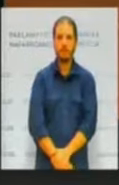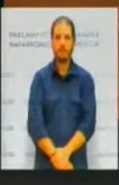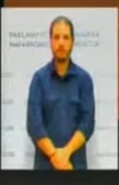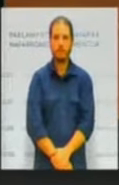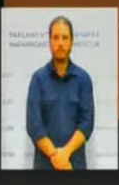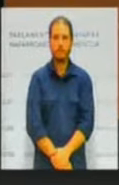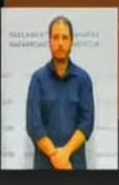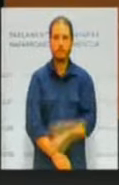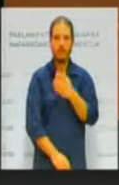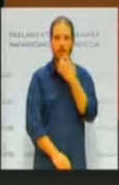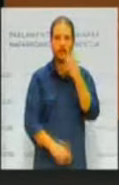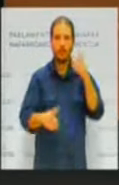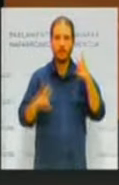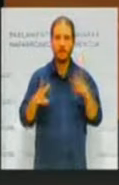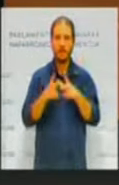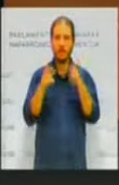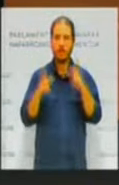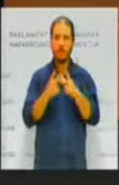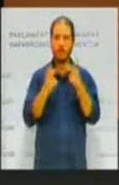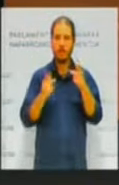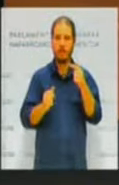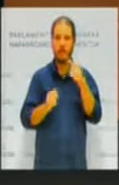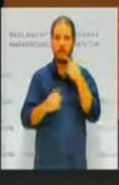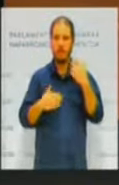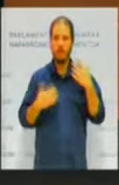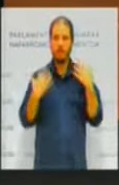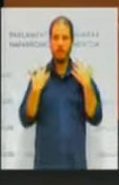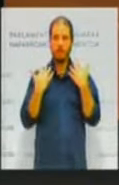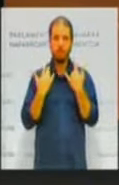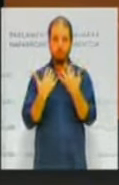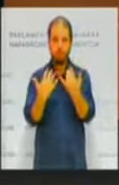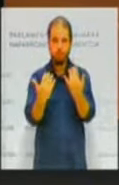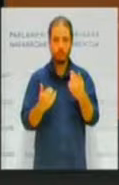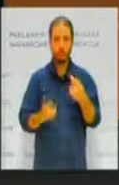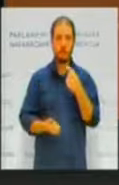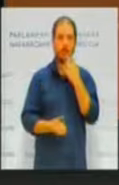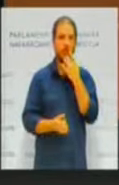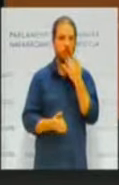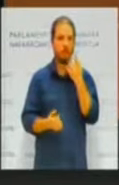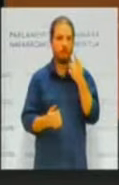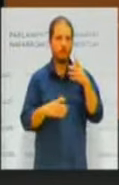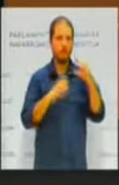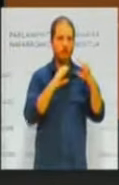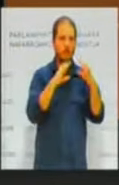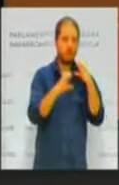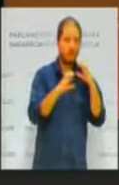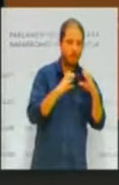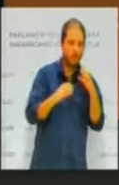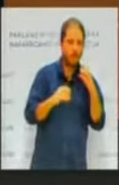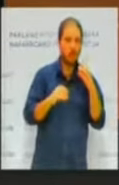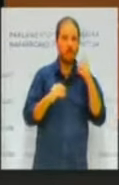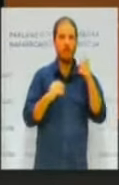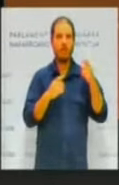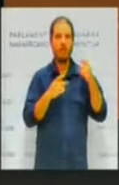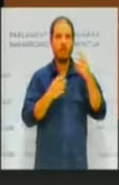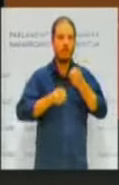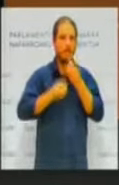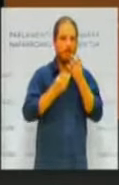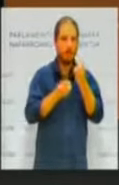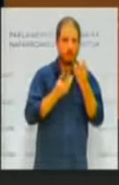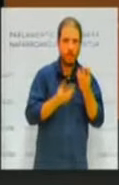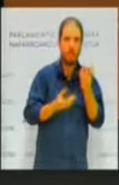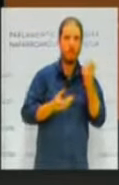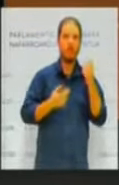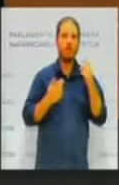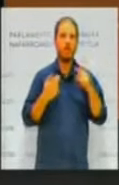a nivel general de una manera vertiginosa, lo hace mucho más rápido en materia de comunicación, en materia de información y en